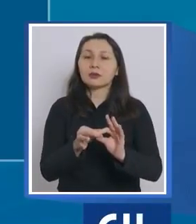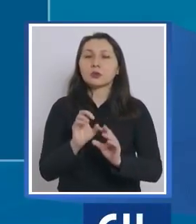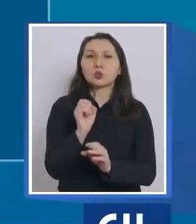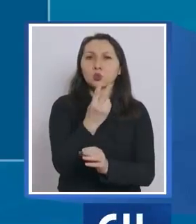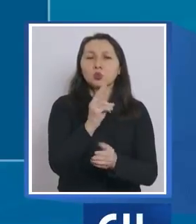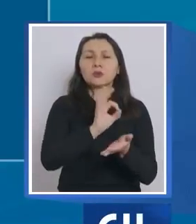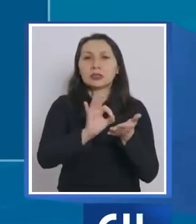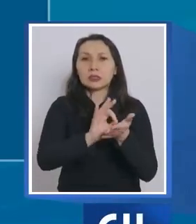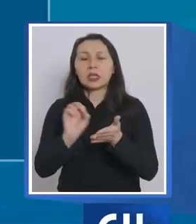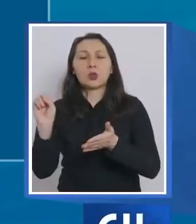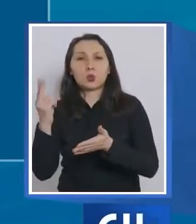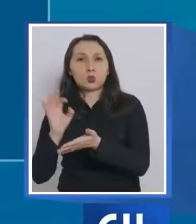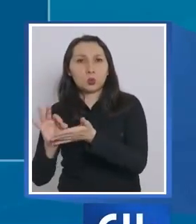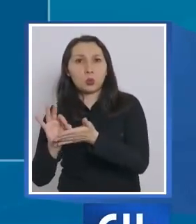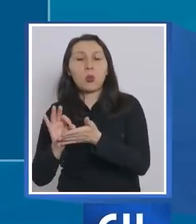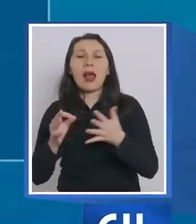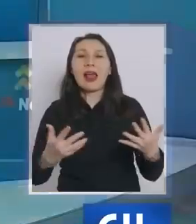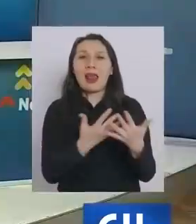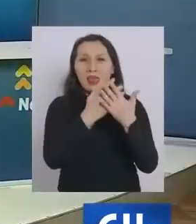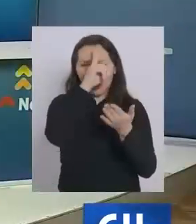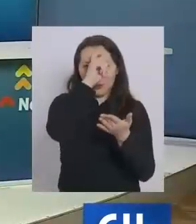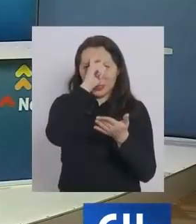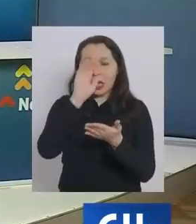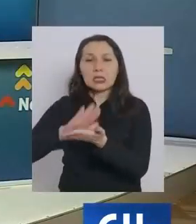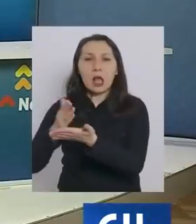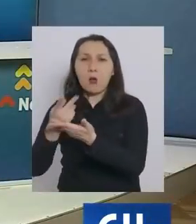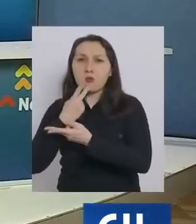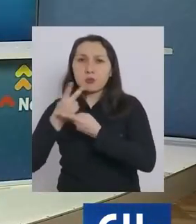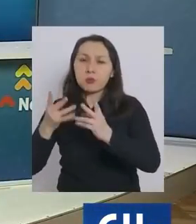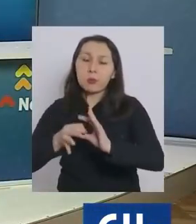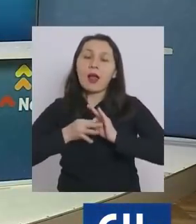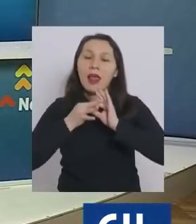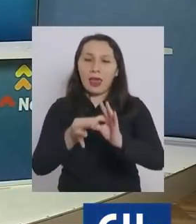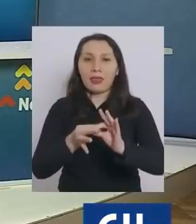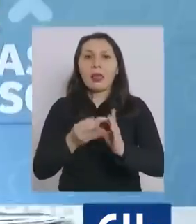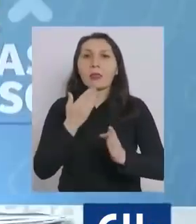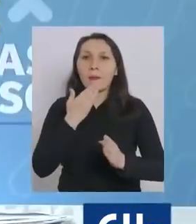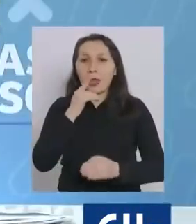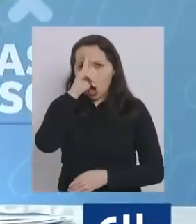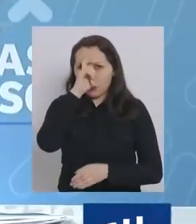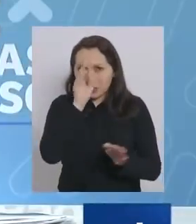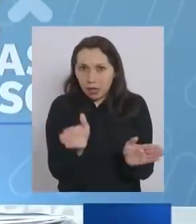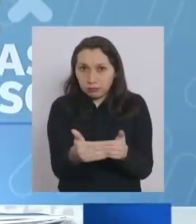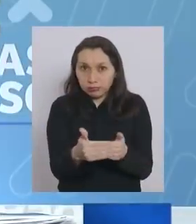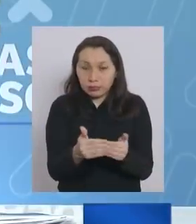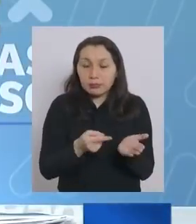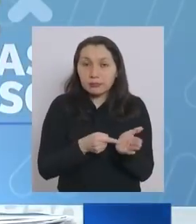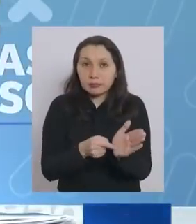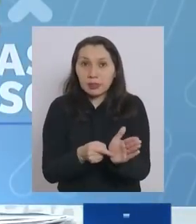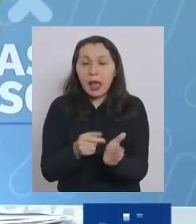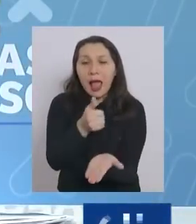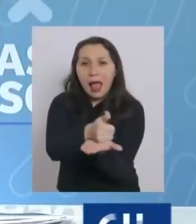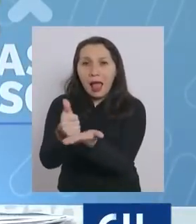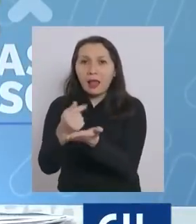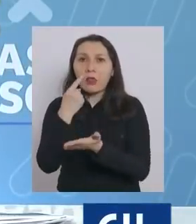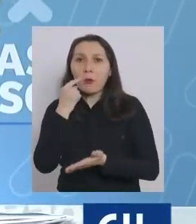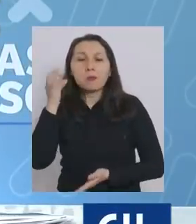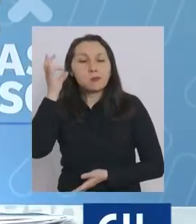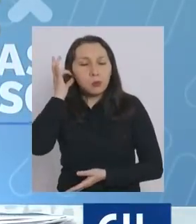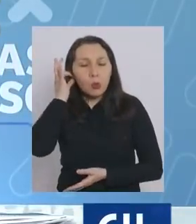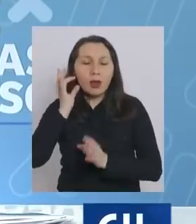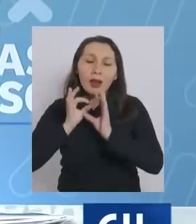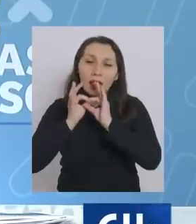subsecretarías redes y salud pública un agradecimiento a la atención primaria a las alcaldesas y